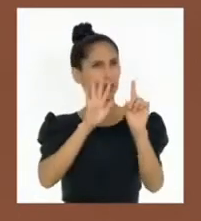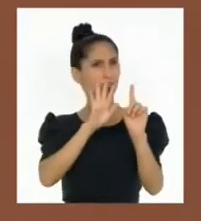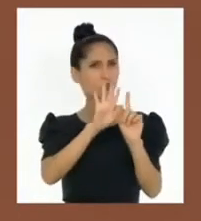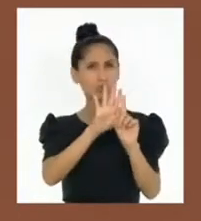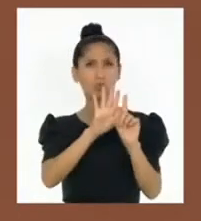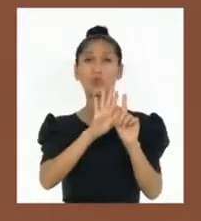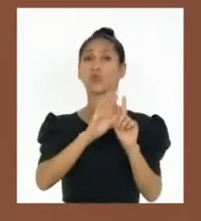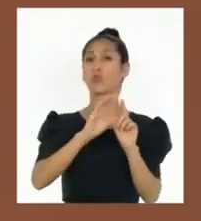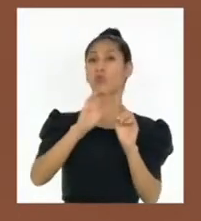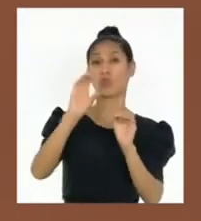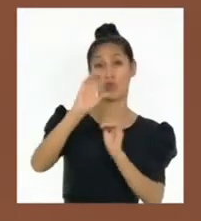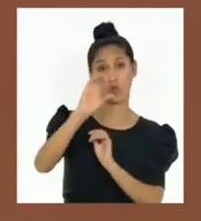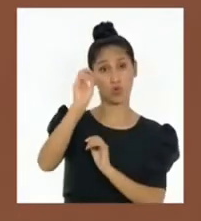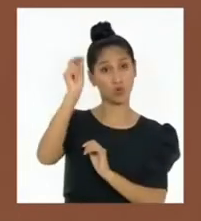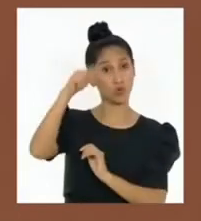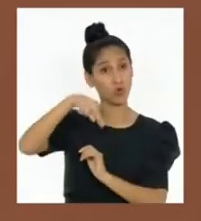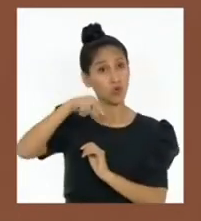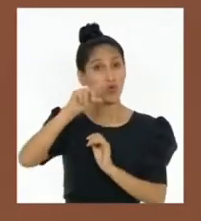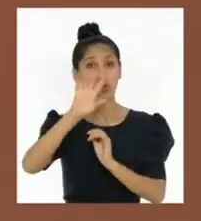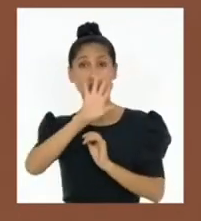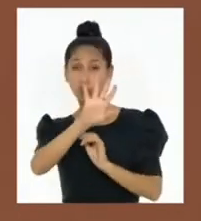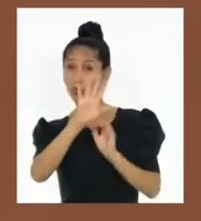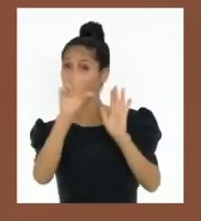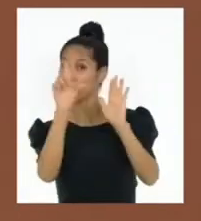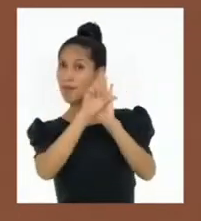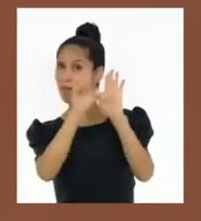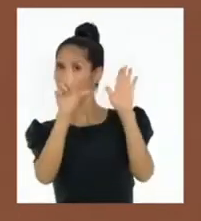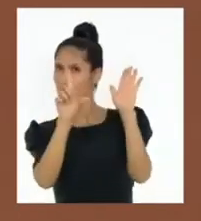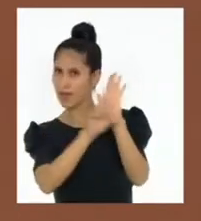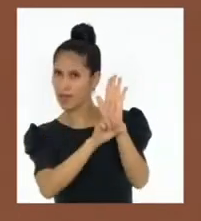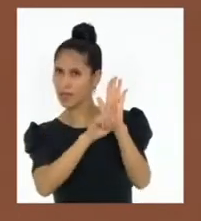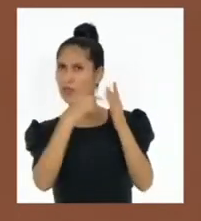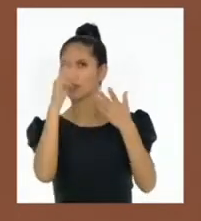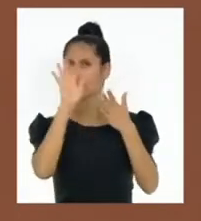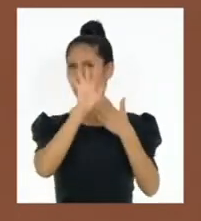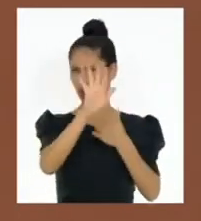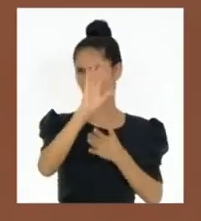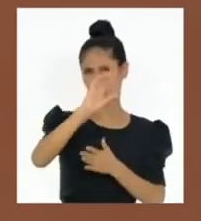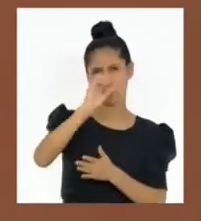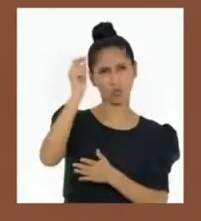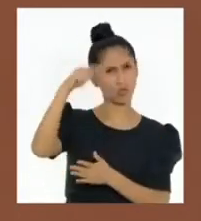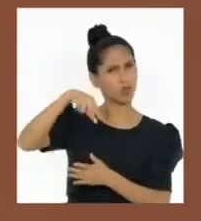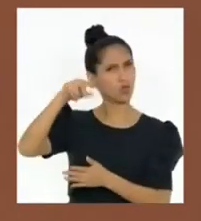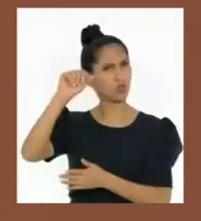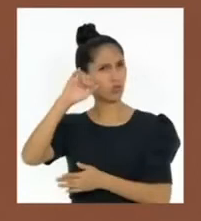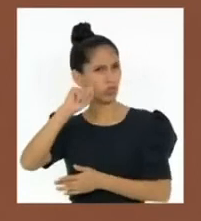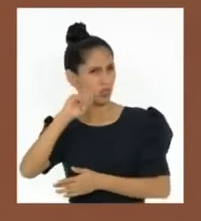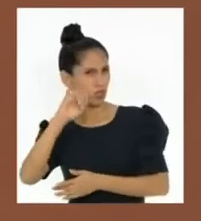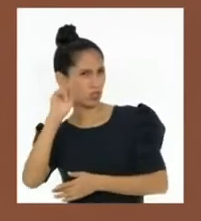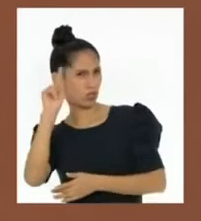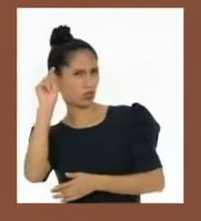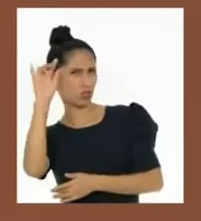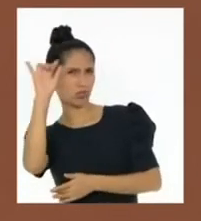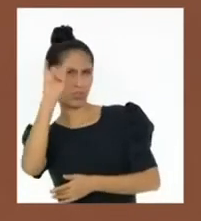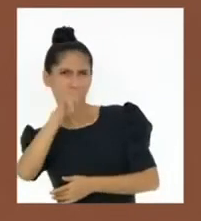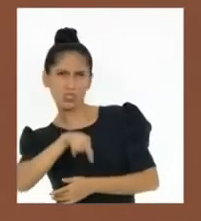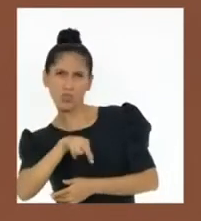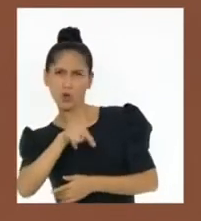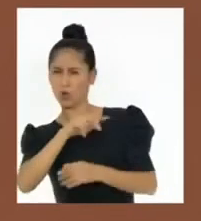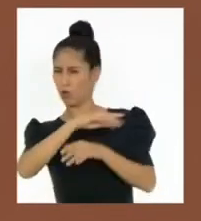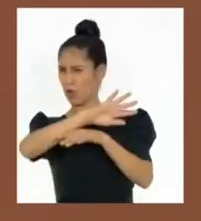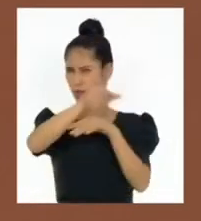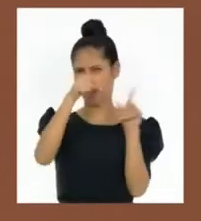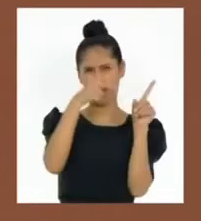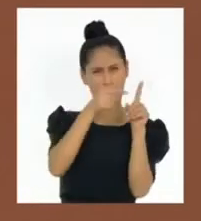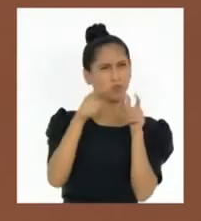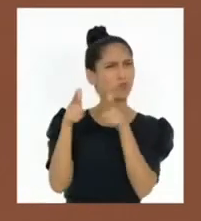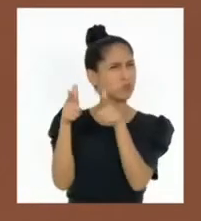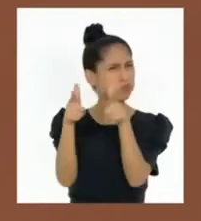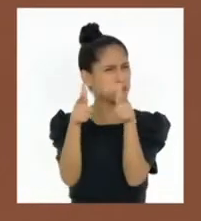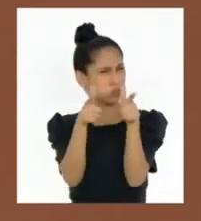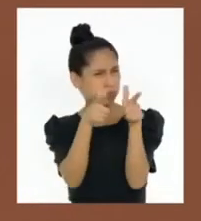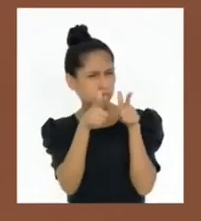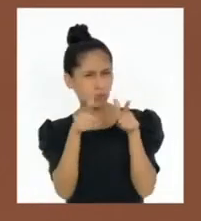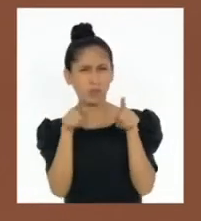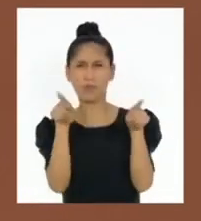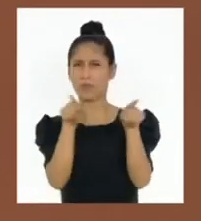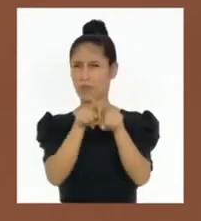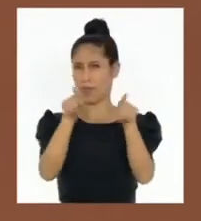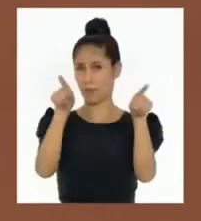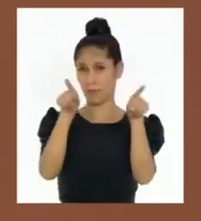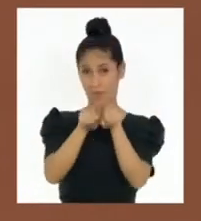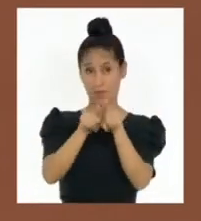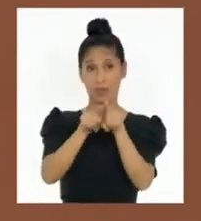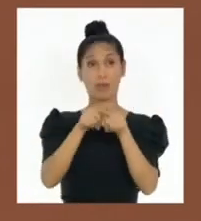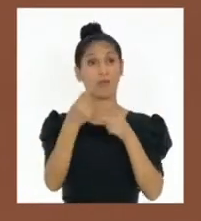tratados, las leyes y demás disposiciones legales. Dirigir la política general del gobierno y la